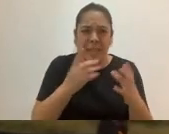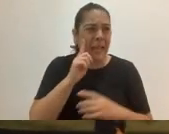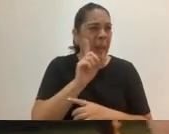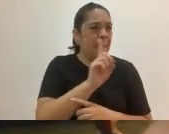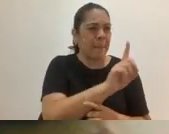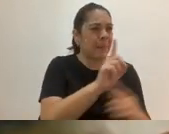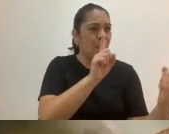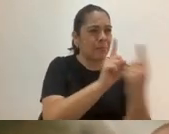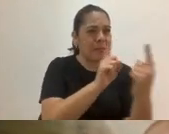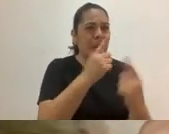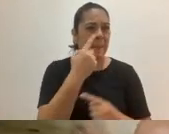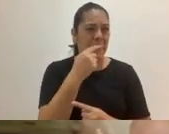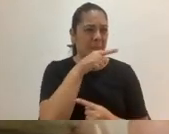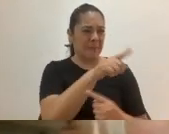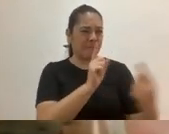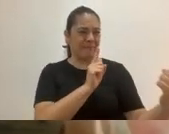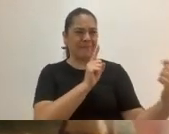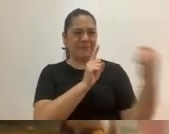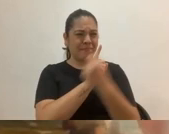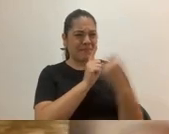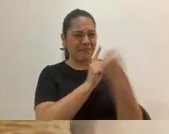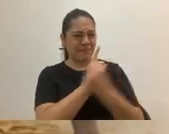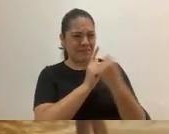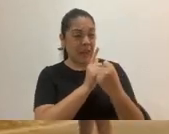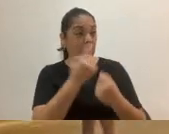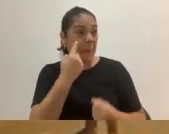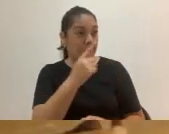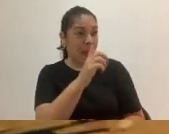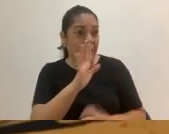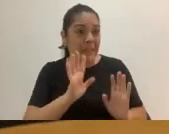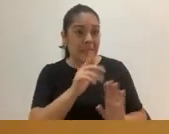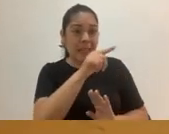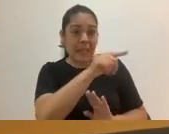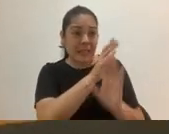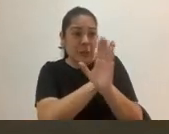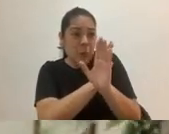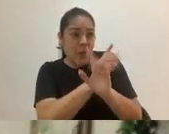que nos maltrataba. Parecía que era a él a quien protegían.